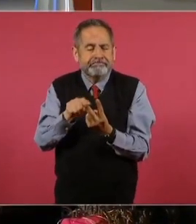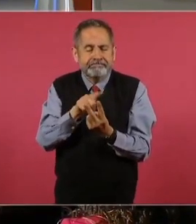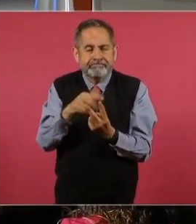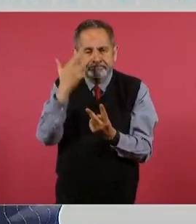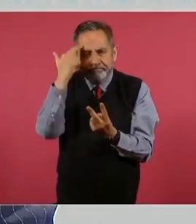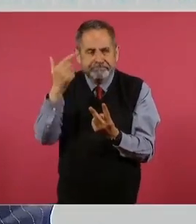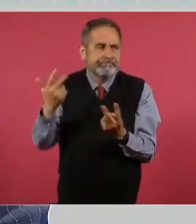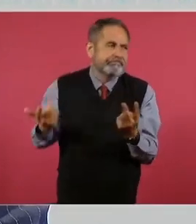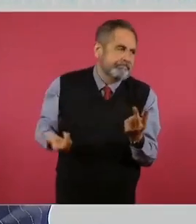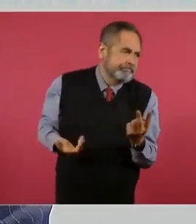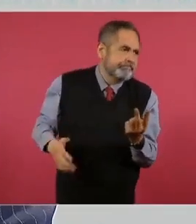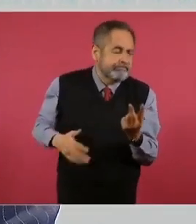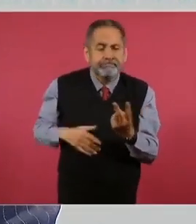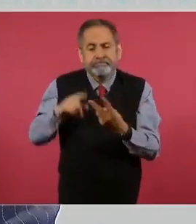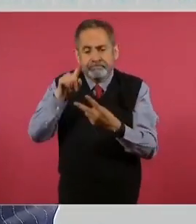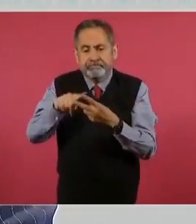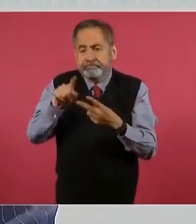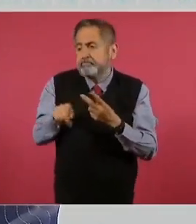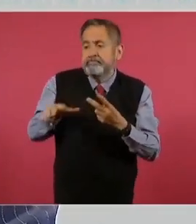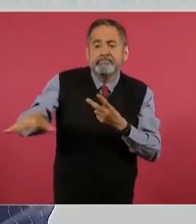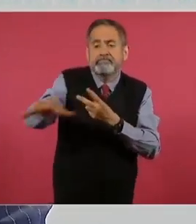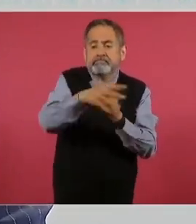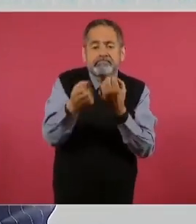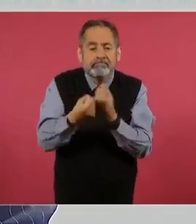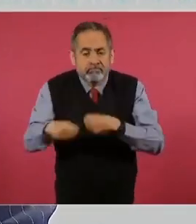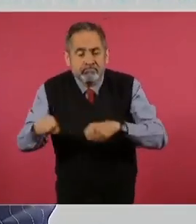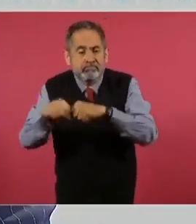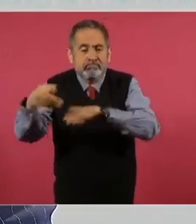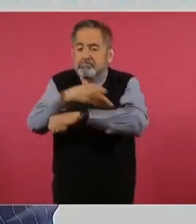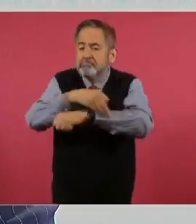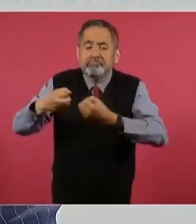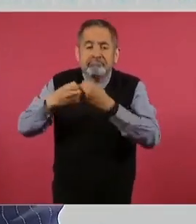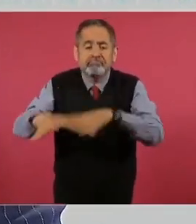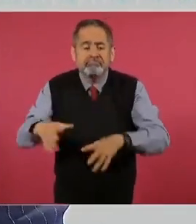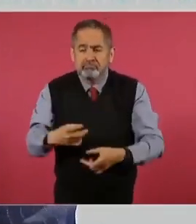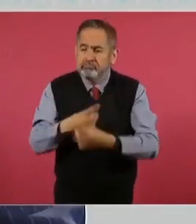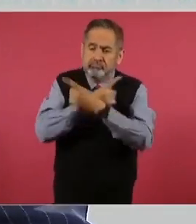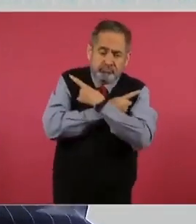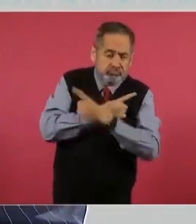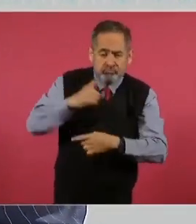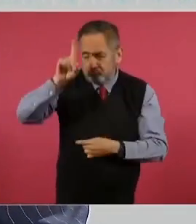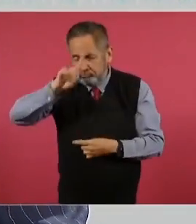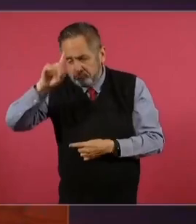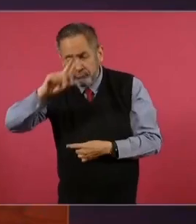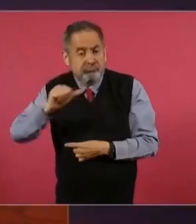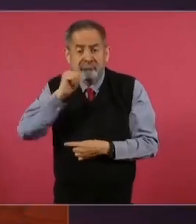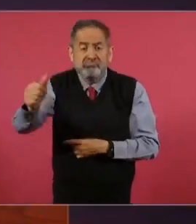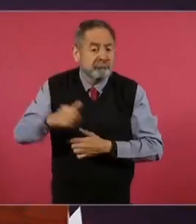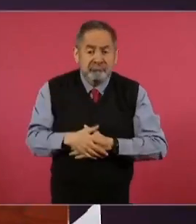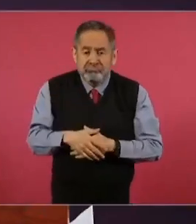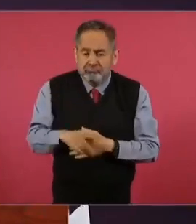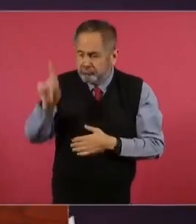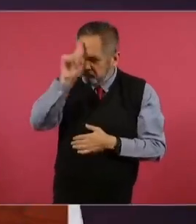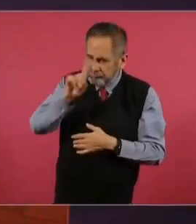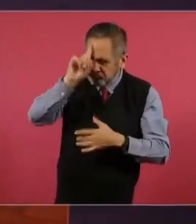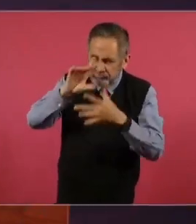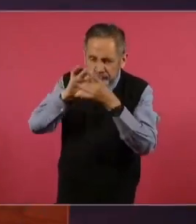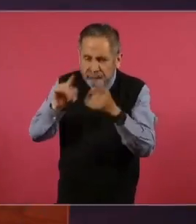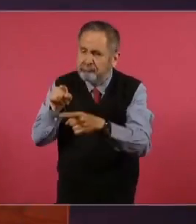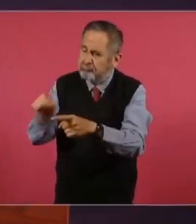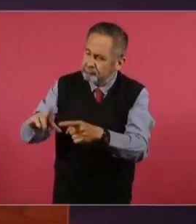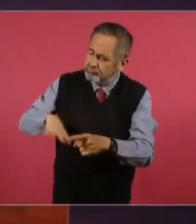los procesos de descomposición social como pérdida de valores, ausencia de cultura de la legalidad y del